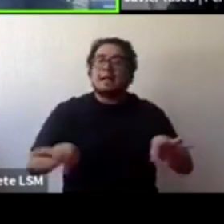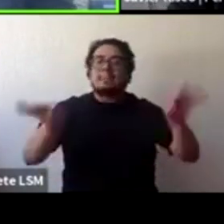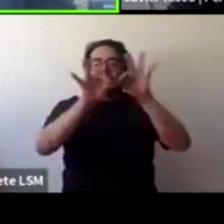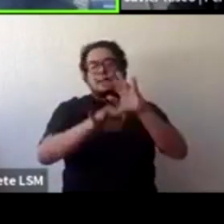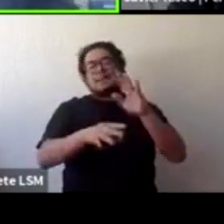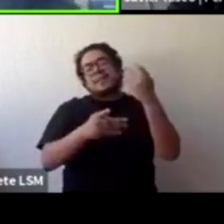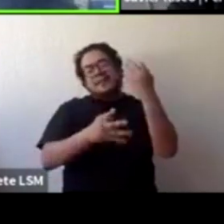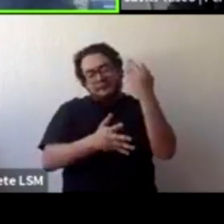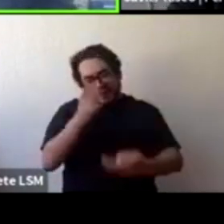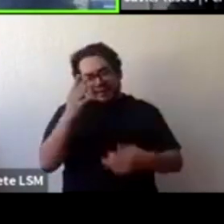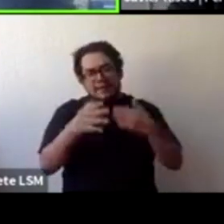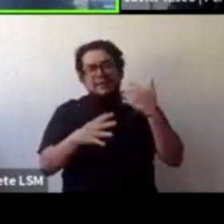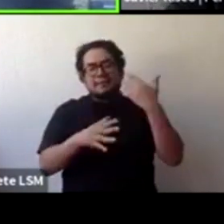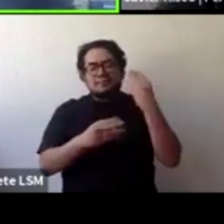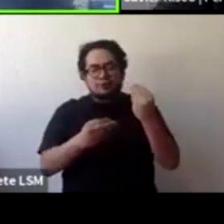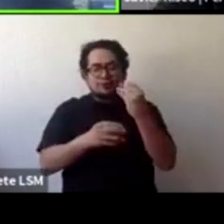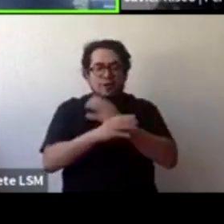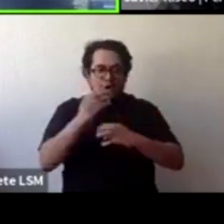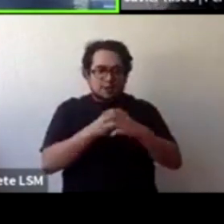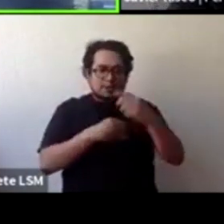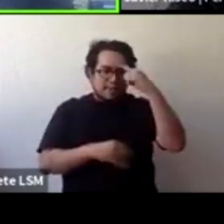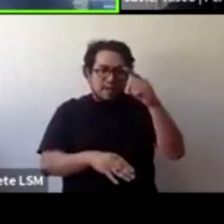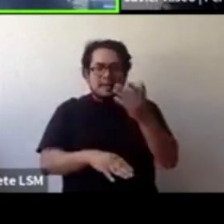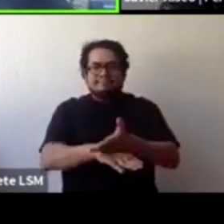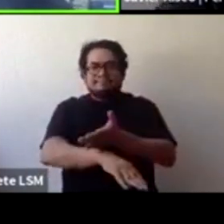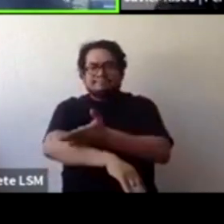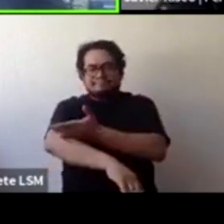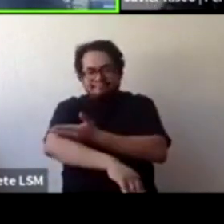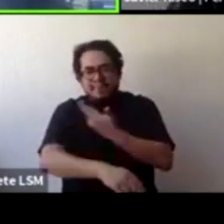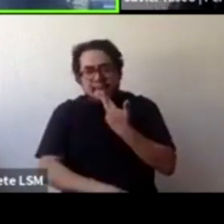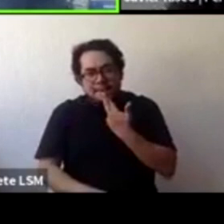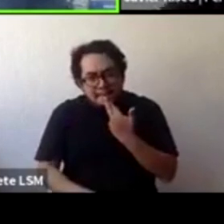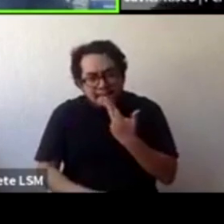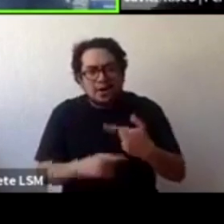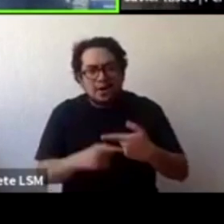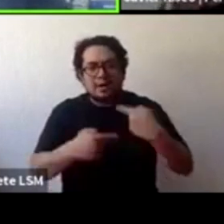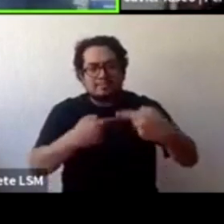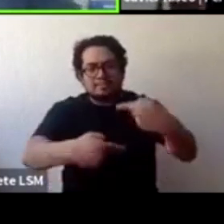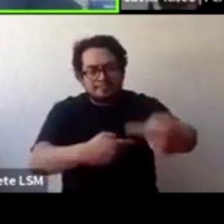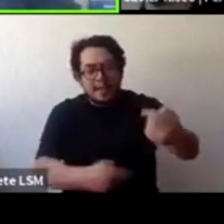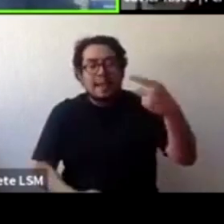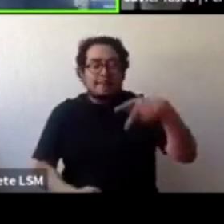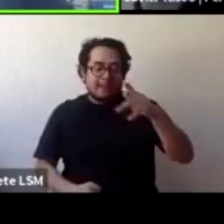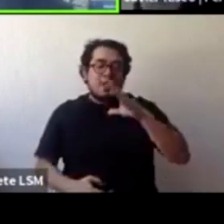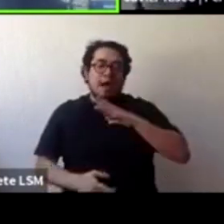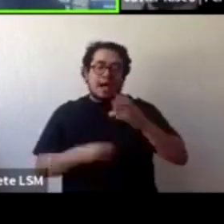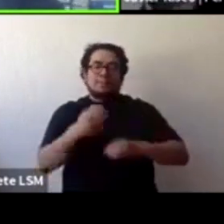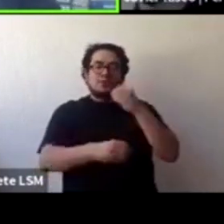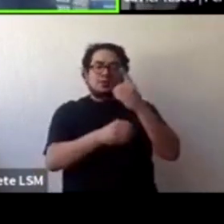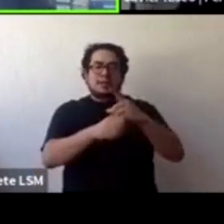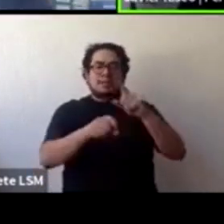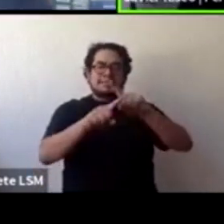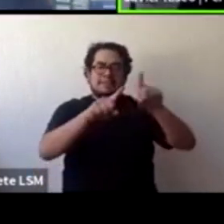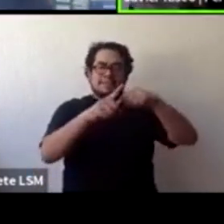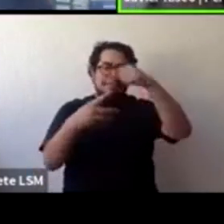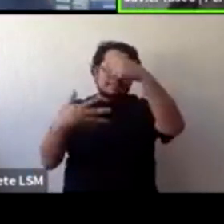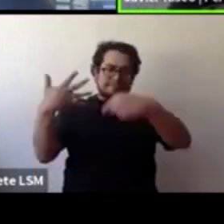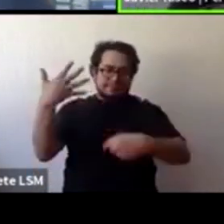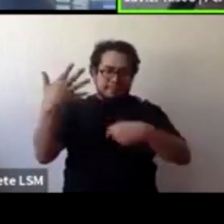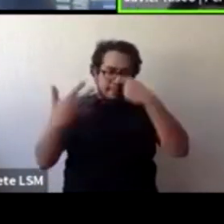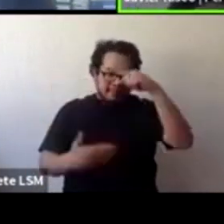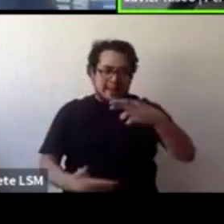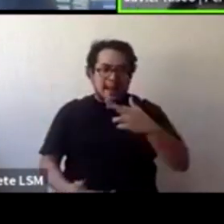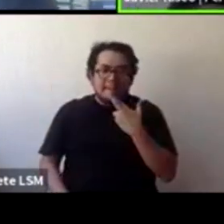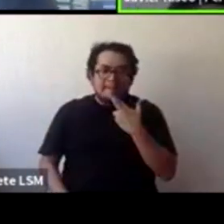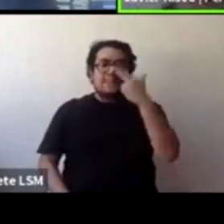como dice Rosario, hay muchísimas ventanas de oportunidad para poder tratar esto. Qué importante